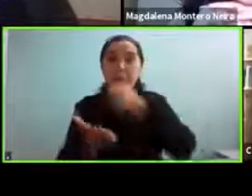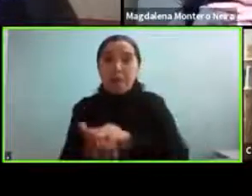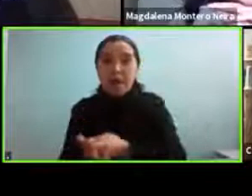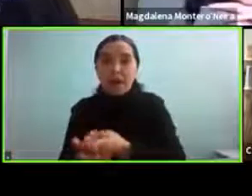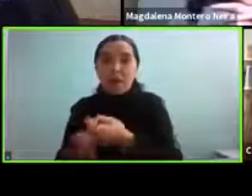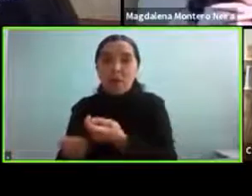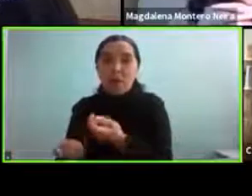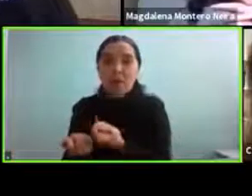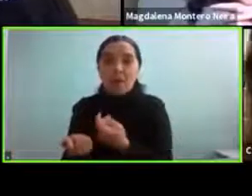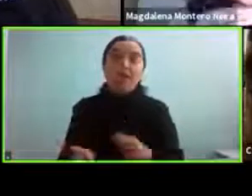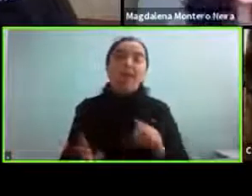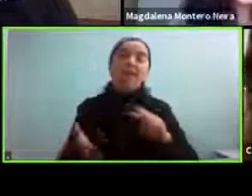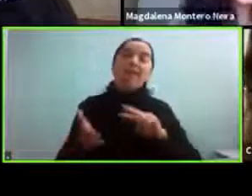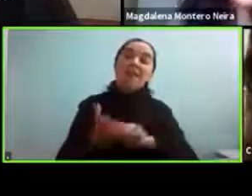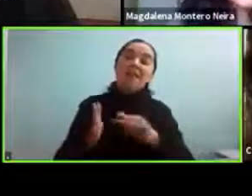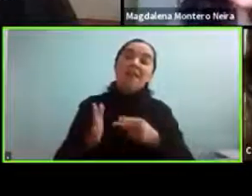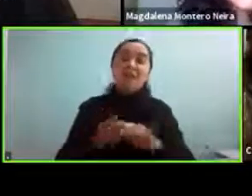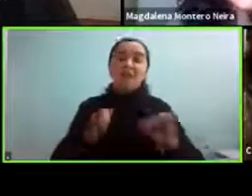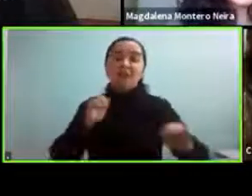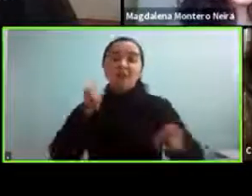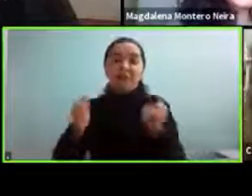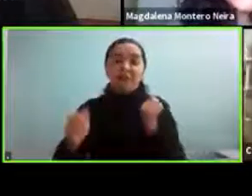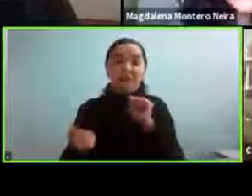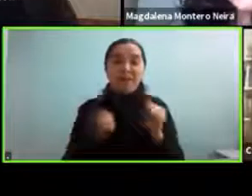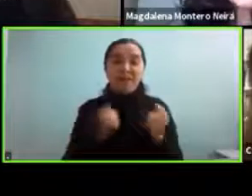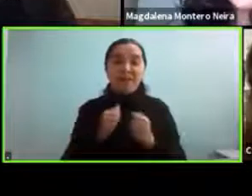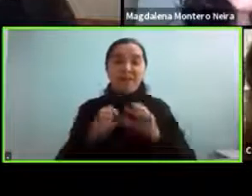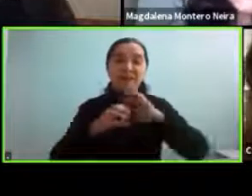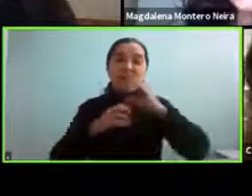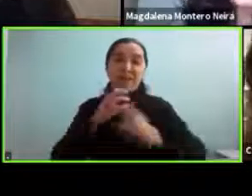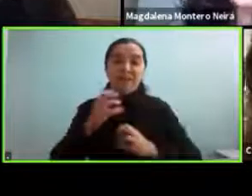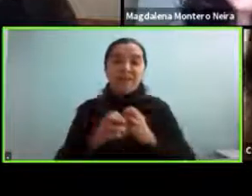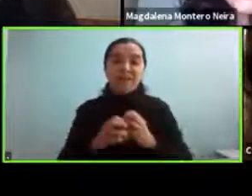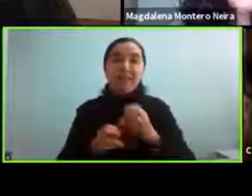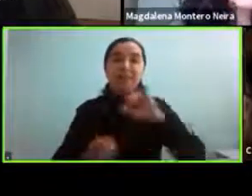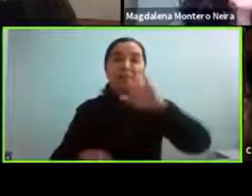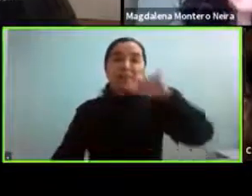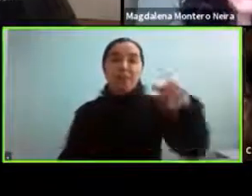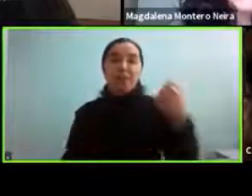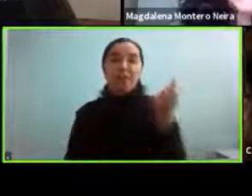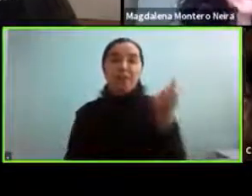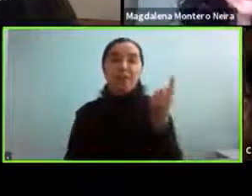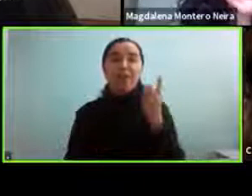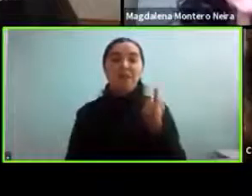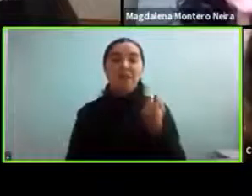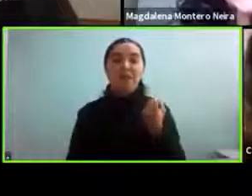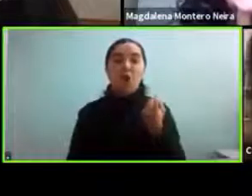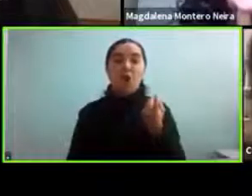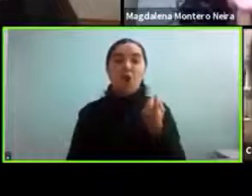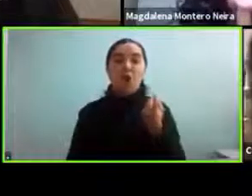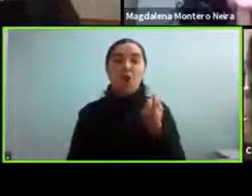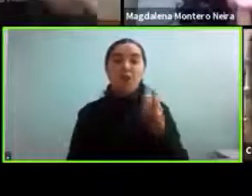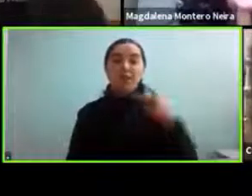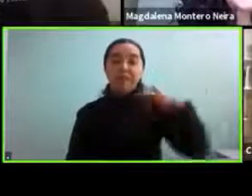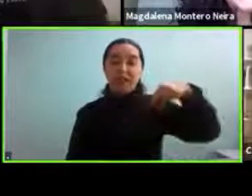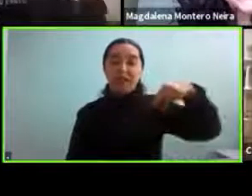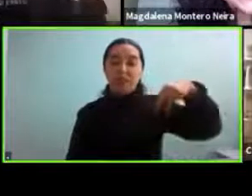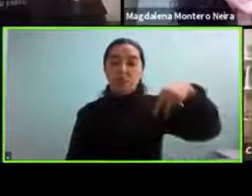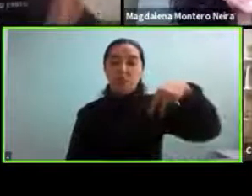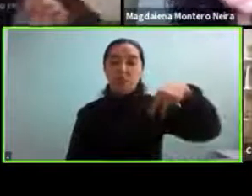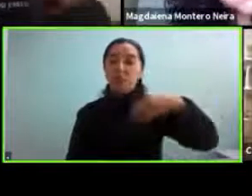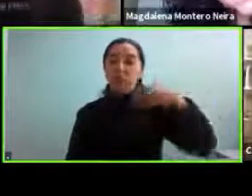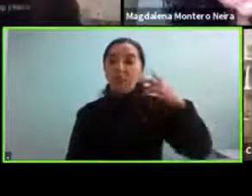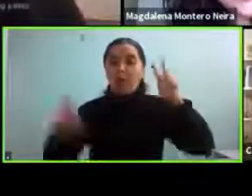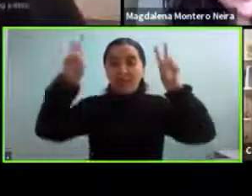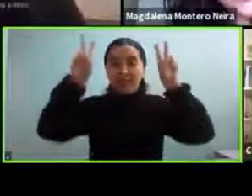hiperactividad a través del ciclo vital lo vamos a hacer el jueves 11 de junio entonces ahí vamos a tener otro tema importante porque claro a los que